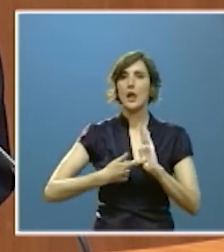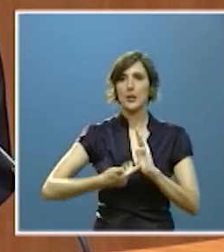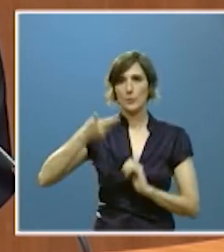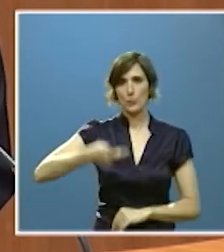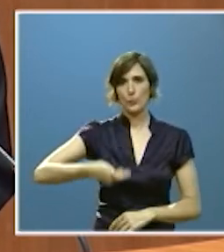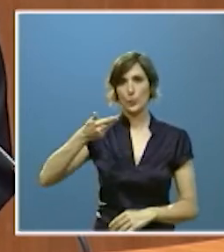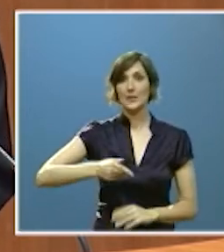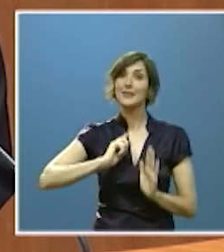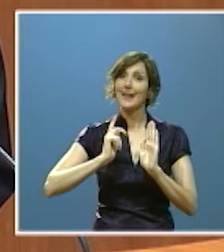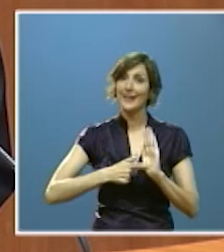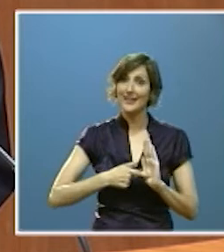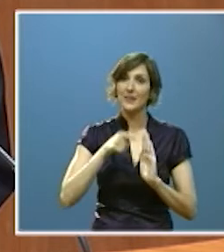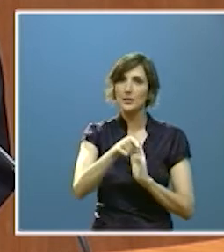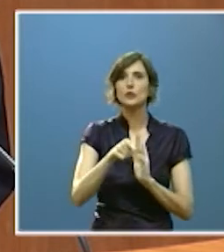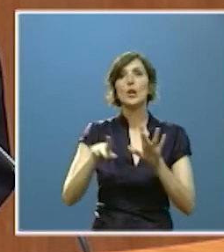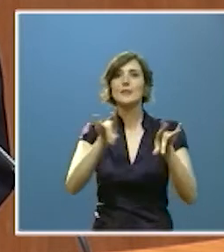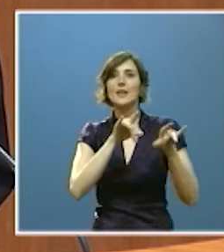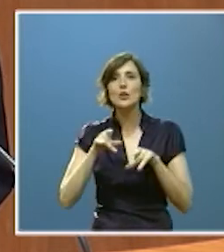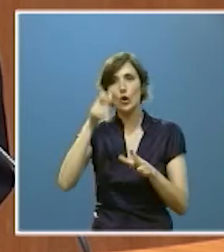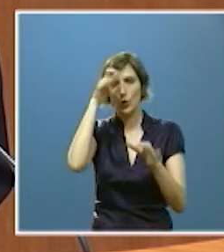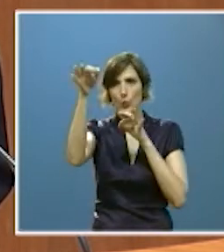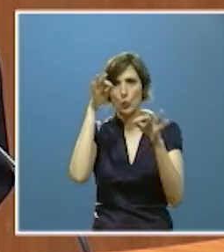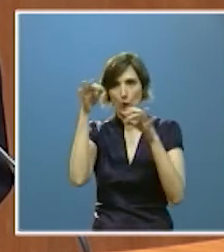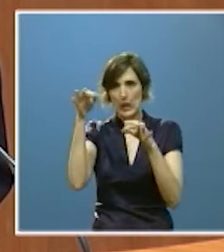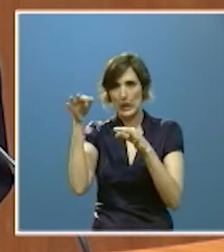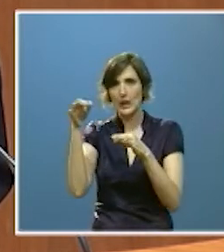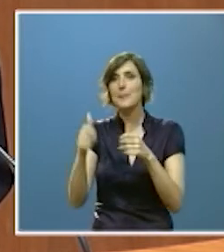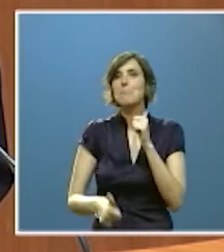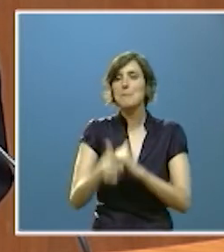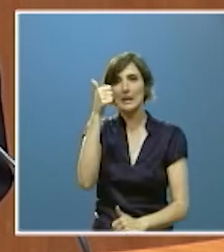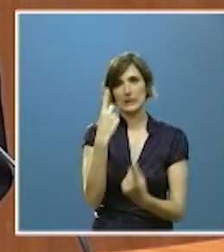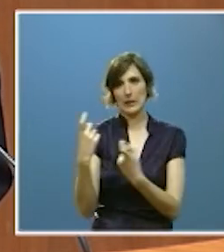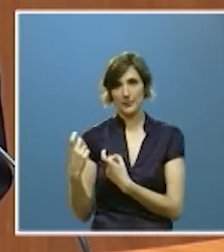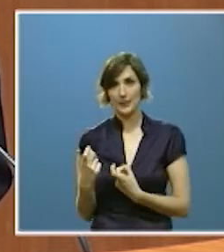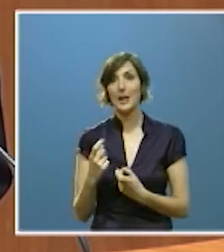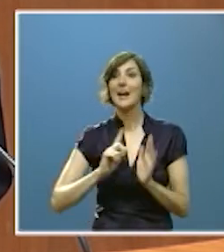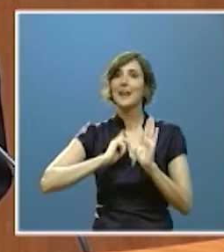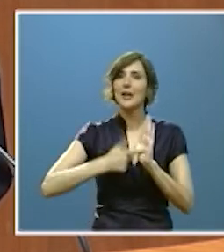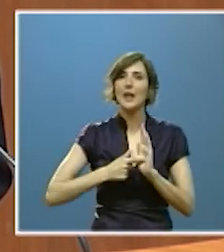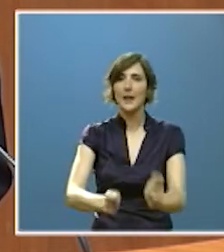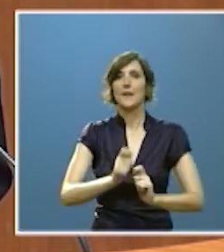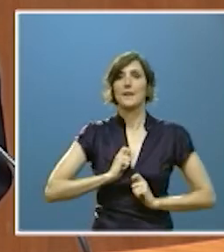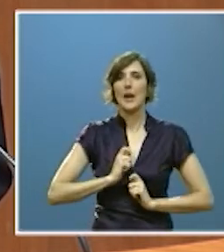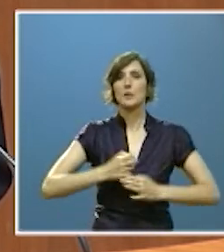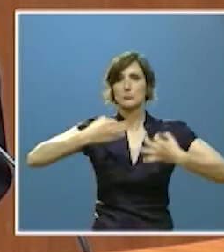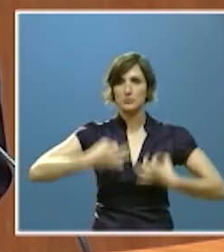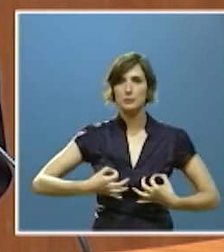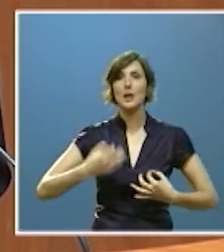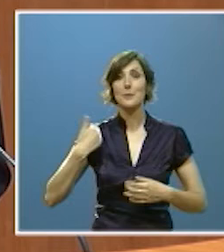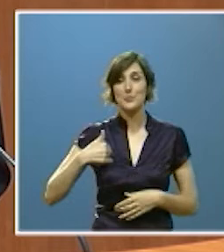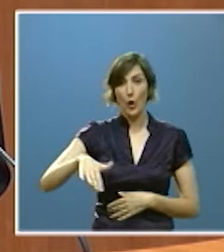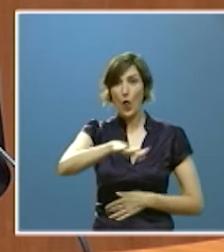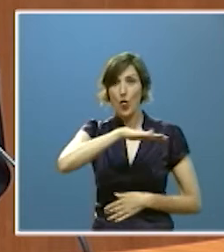es una ley que permite ordenar el territorio rural que es el que más lo necesita es una ley que garantiza en ese territorio rural